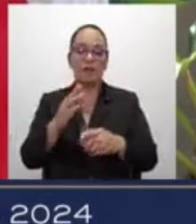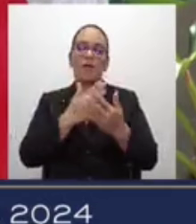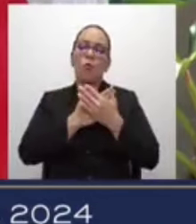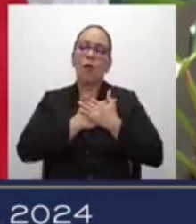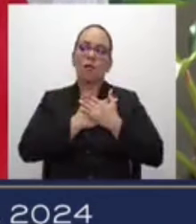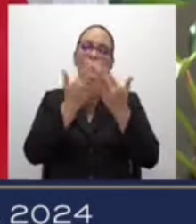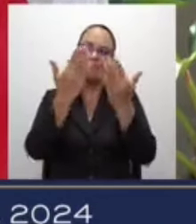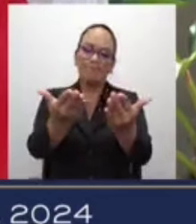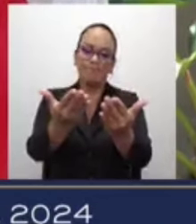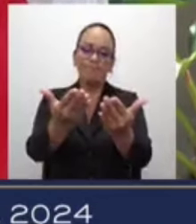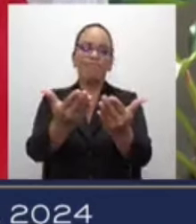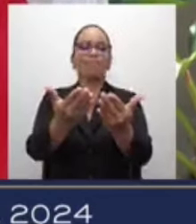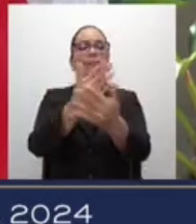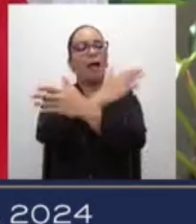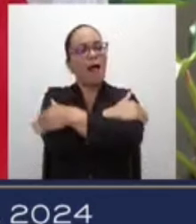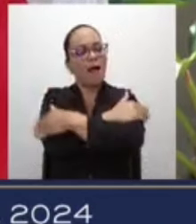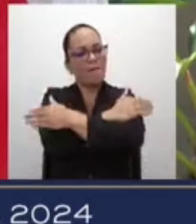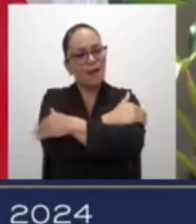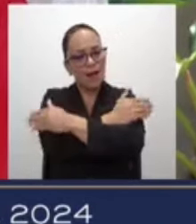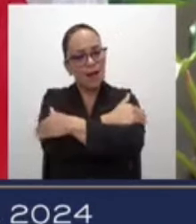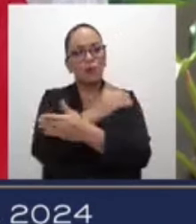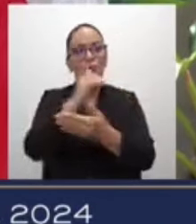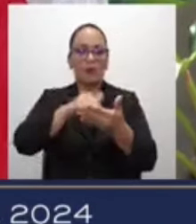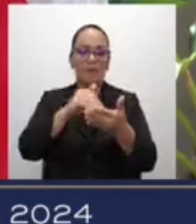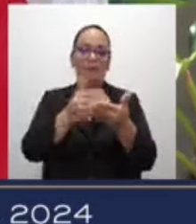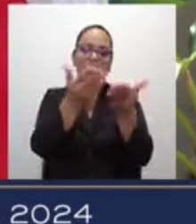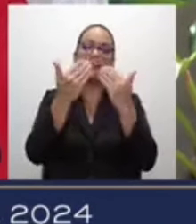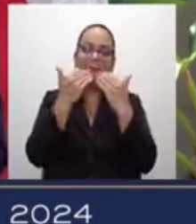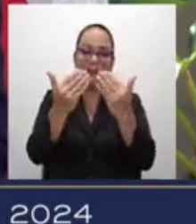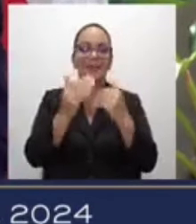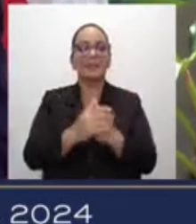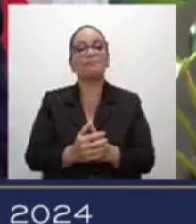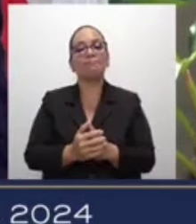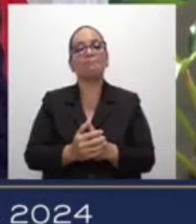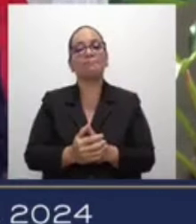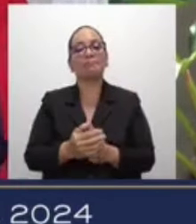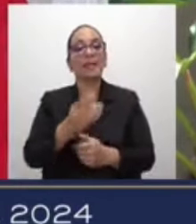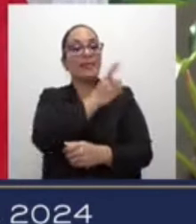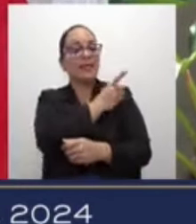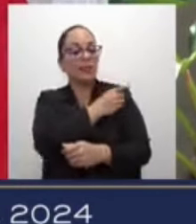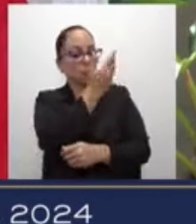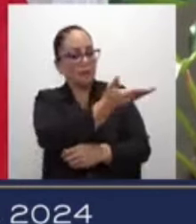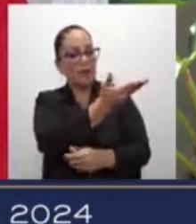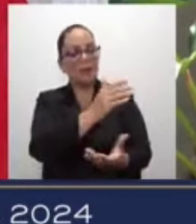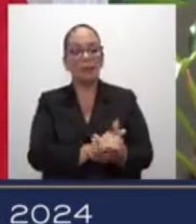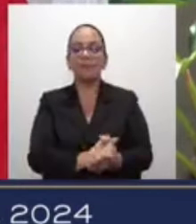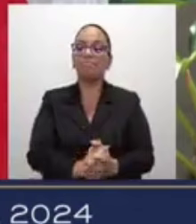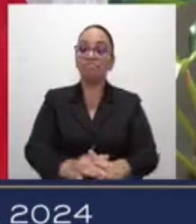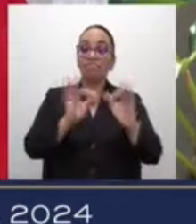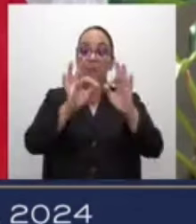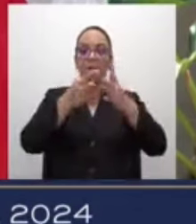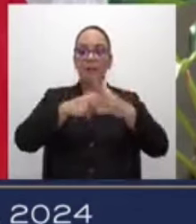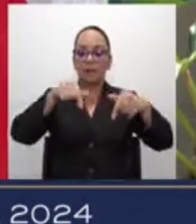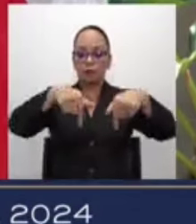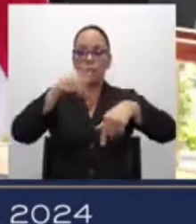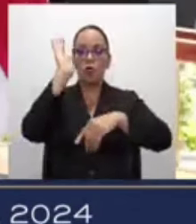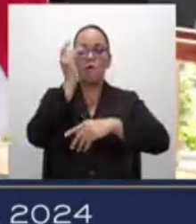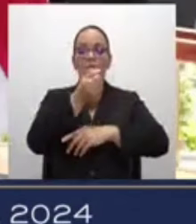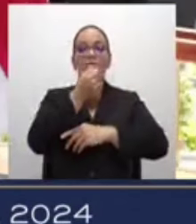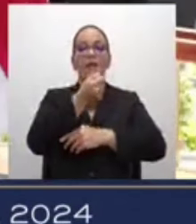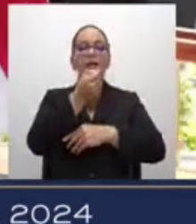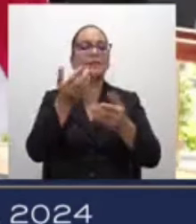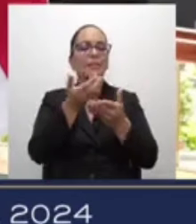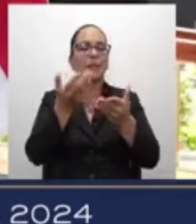mando un gran abrazo de nuevo. Muchas gracias. Adelante, don Arnold. Comenzamos esta conferencia de